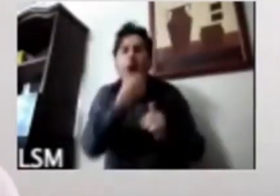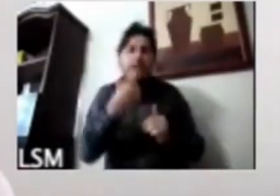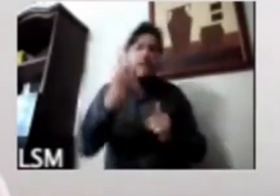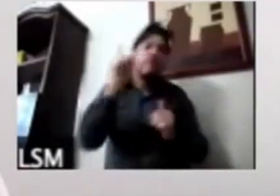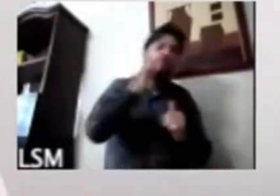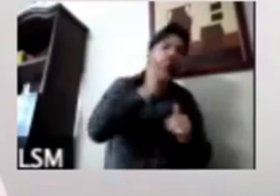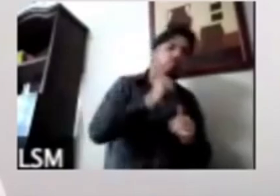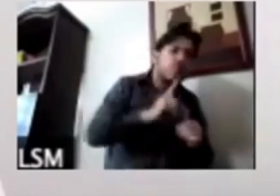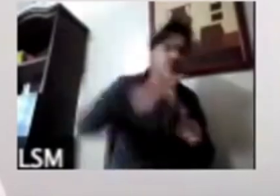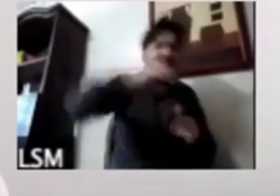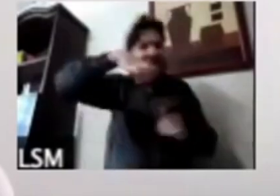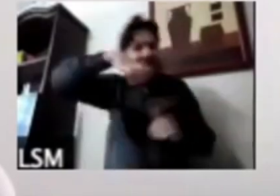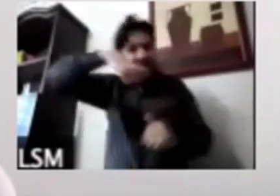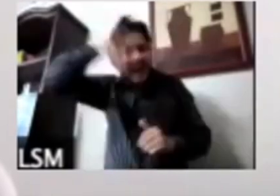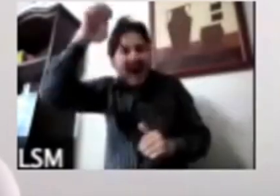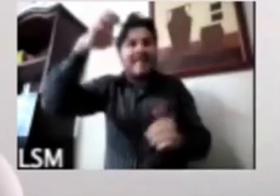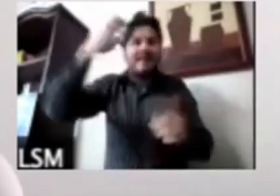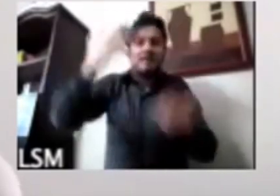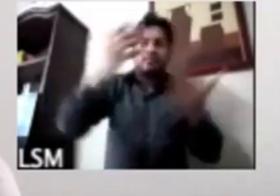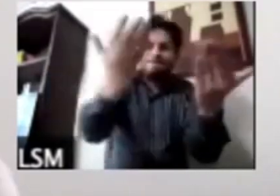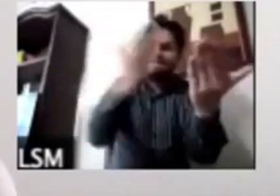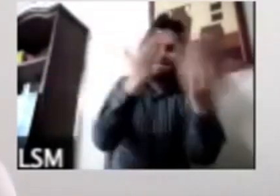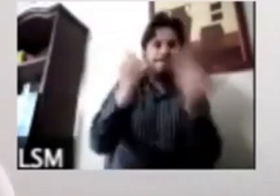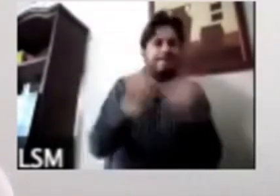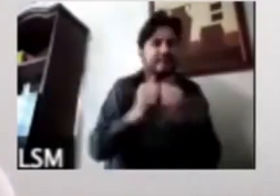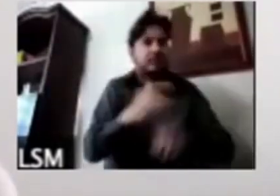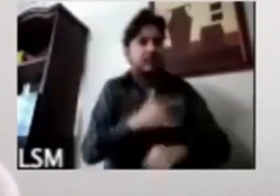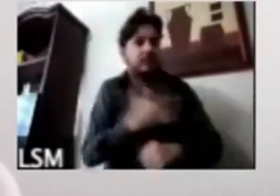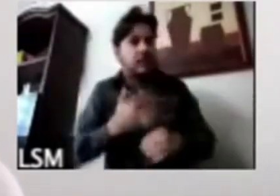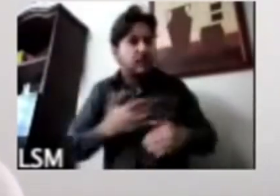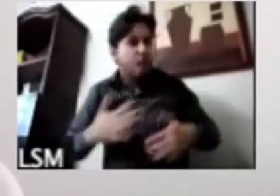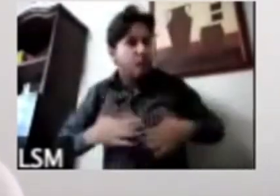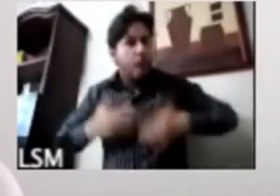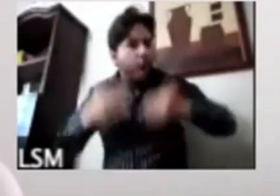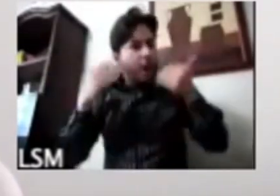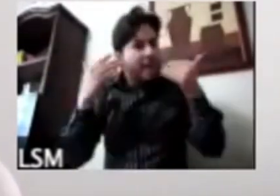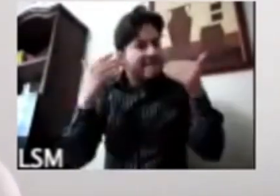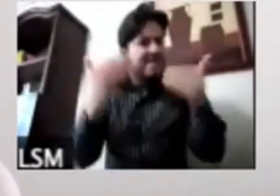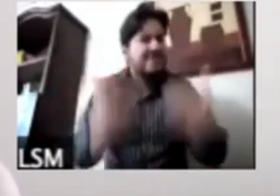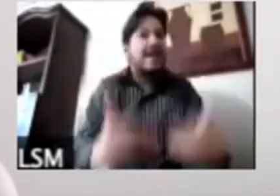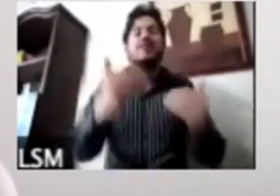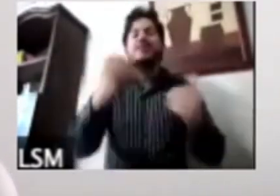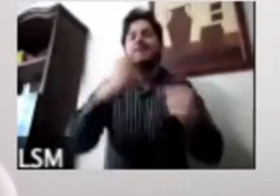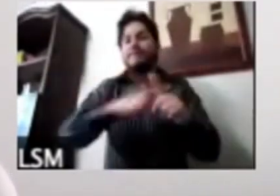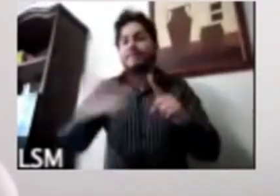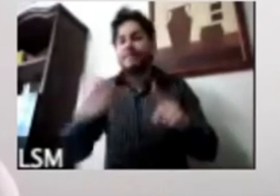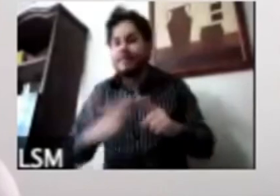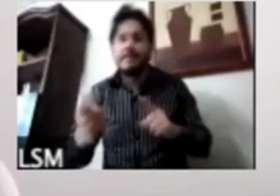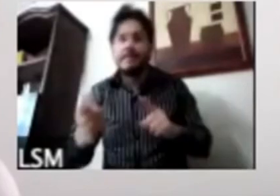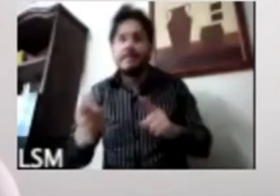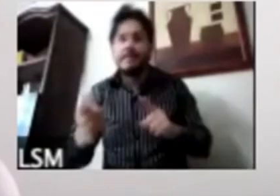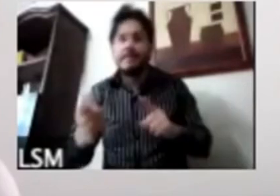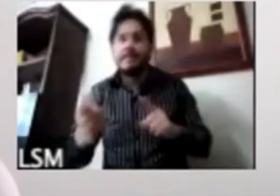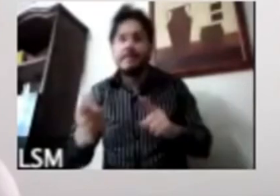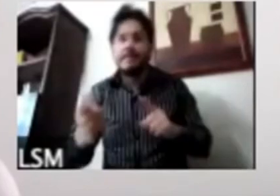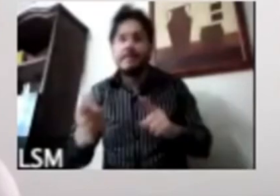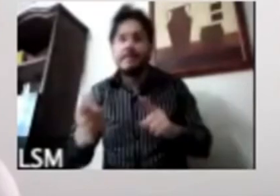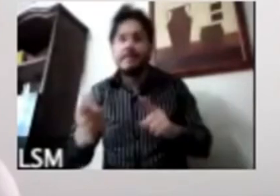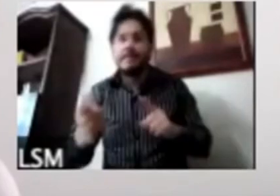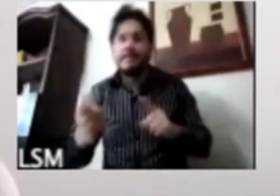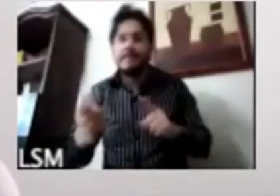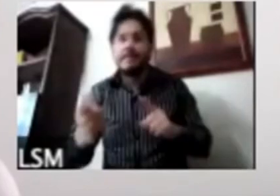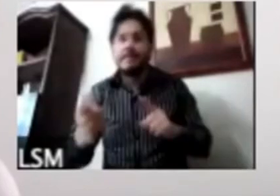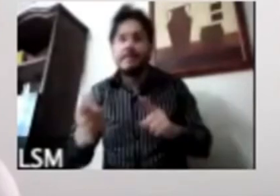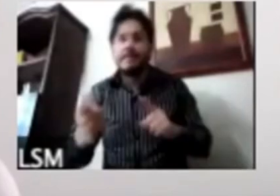se aumenta el intervalo de confianza entonces por eso normalmente las publicamos como como datos agregados obviamente